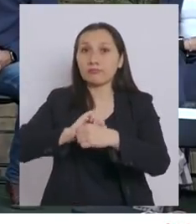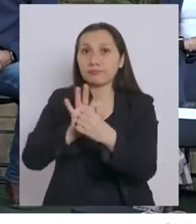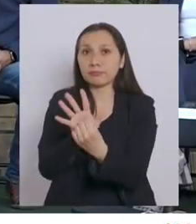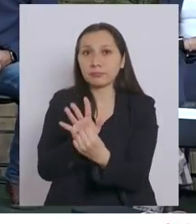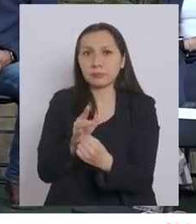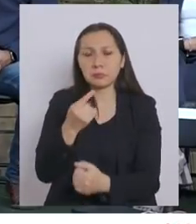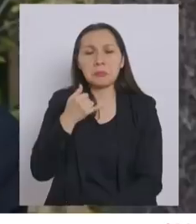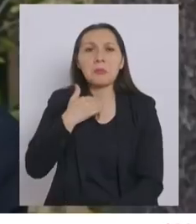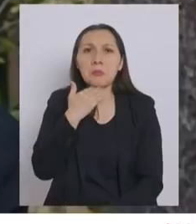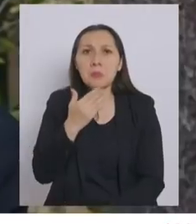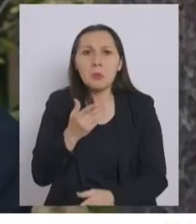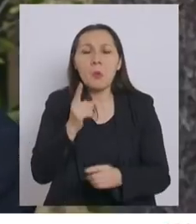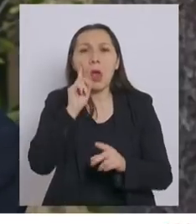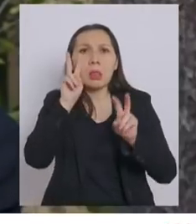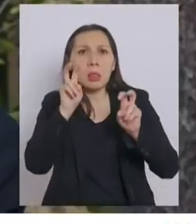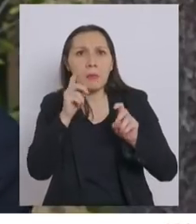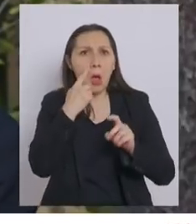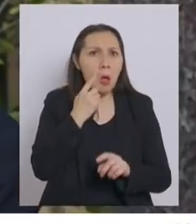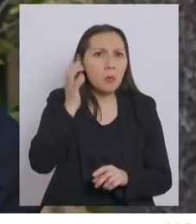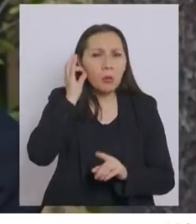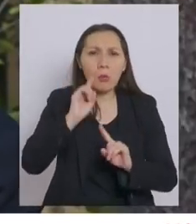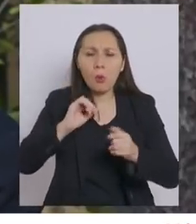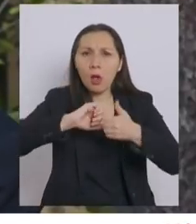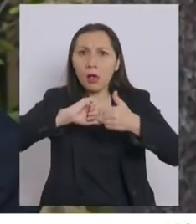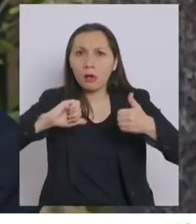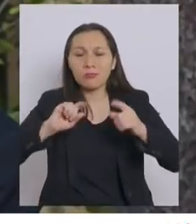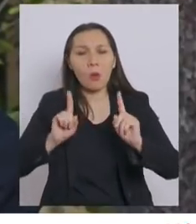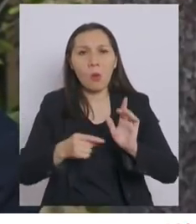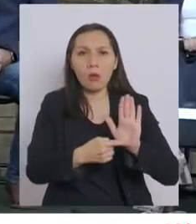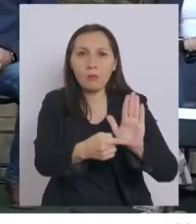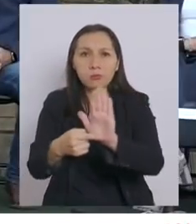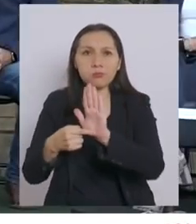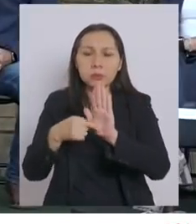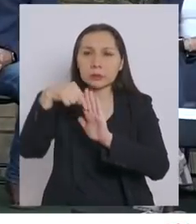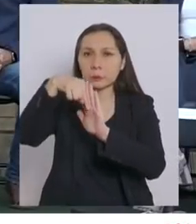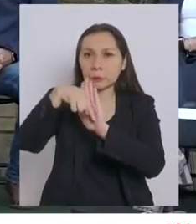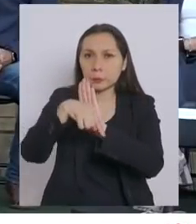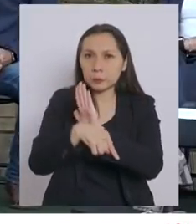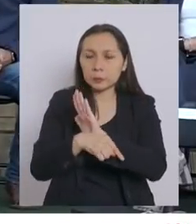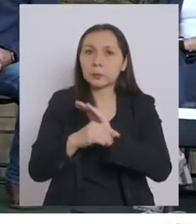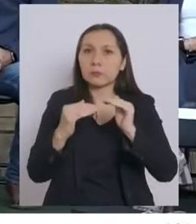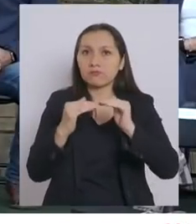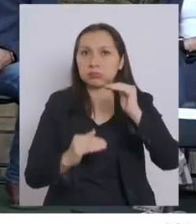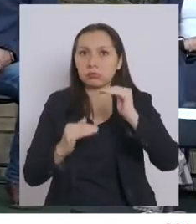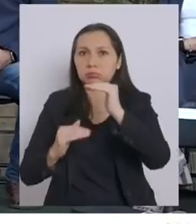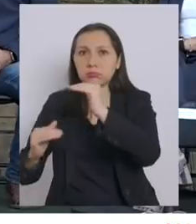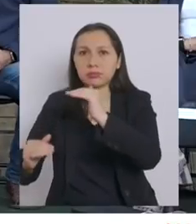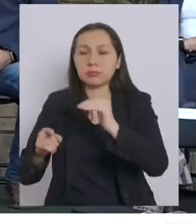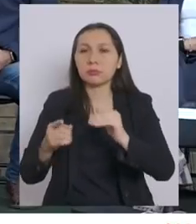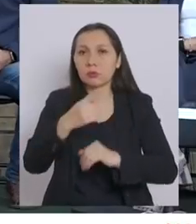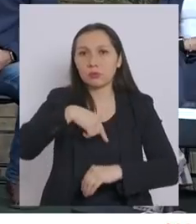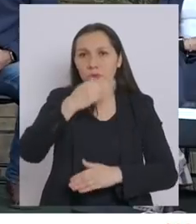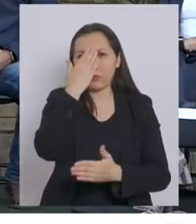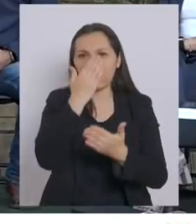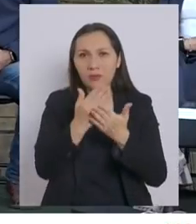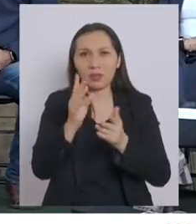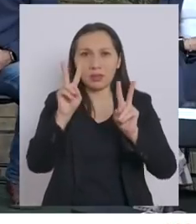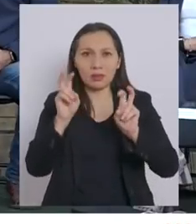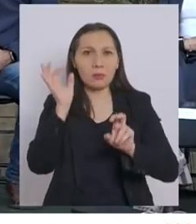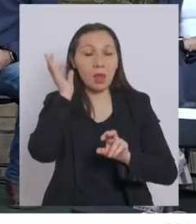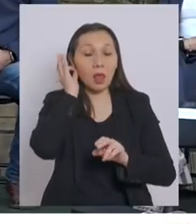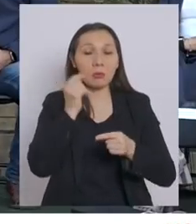no conoce de género, sin embargo visibilizó y profundizó brechas preexistentes que enfrentamos las mujeres.